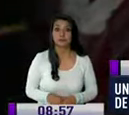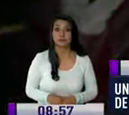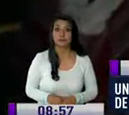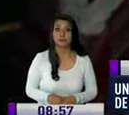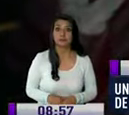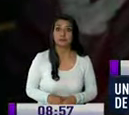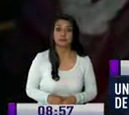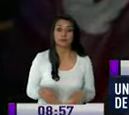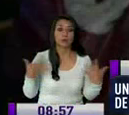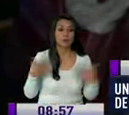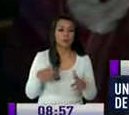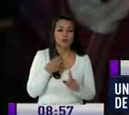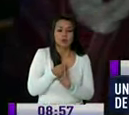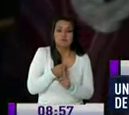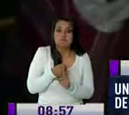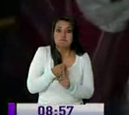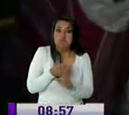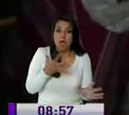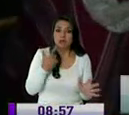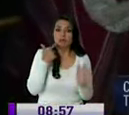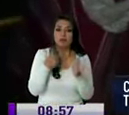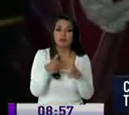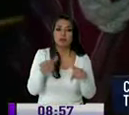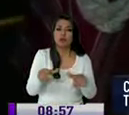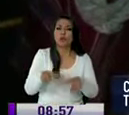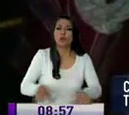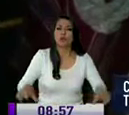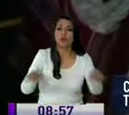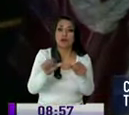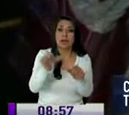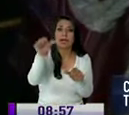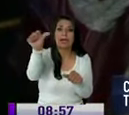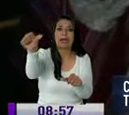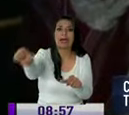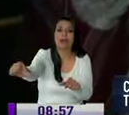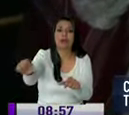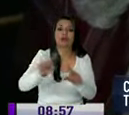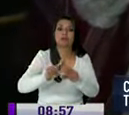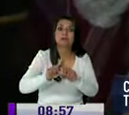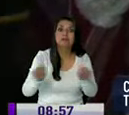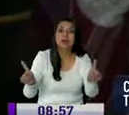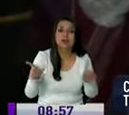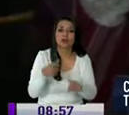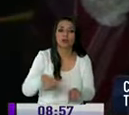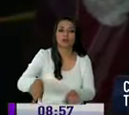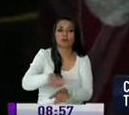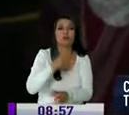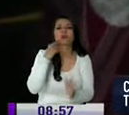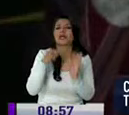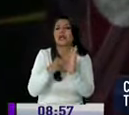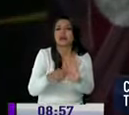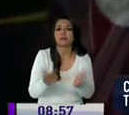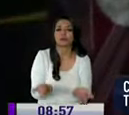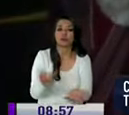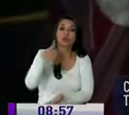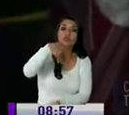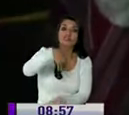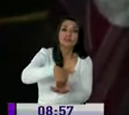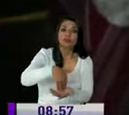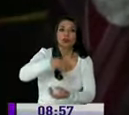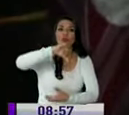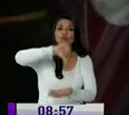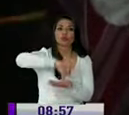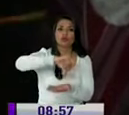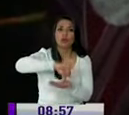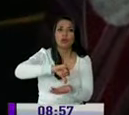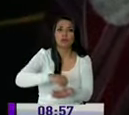impactante imagínese eso suceda en un centro de la ciudad por si no porque nosotros somos de Cajabamba que pase en centro de Cajabamba o